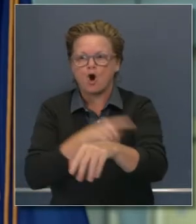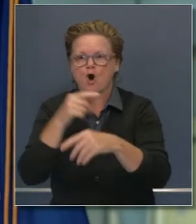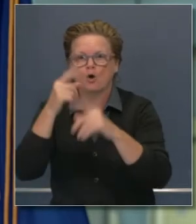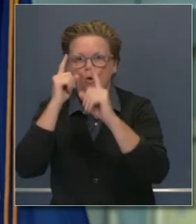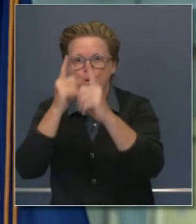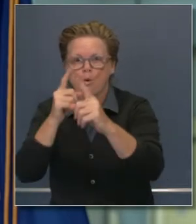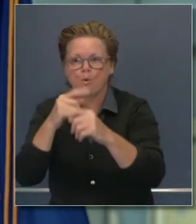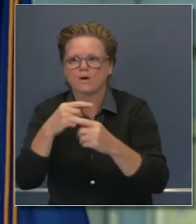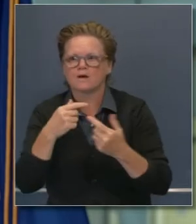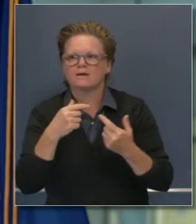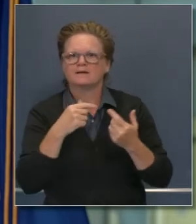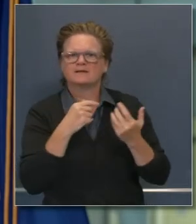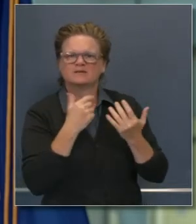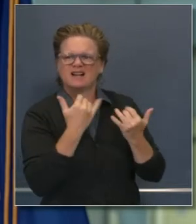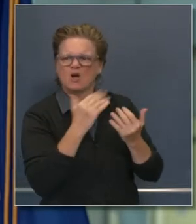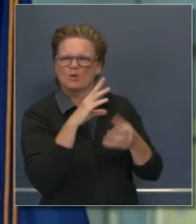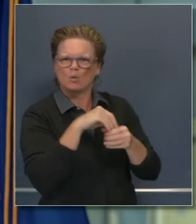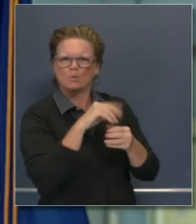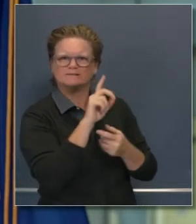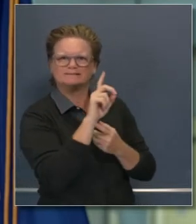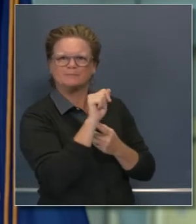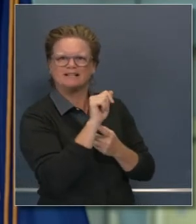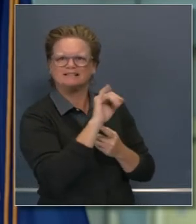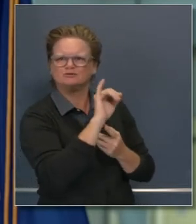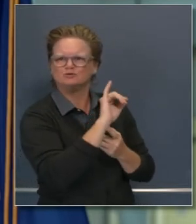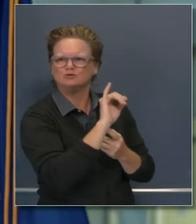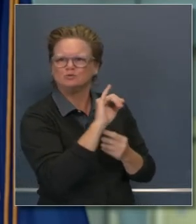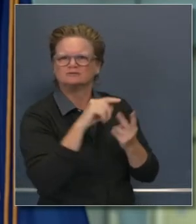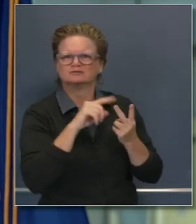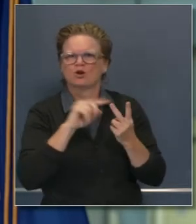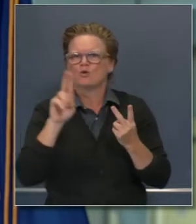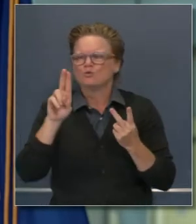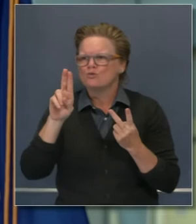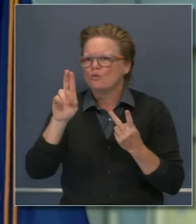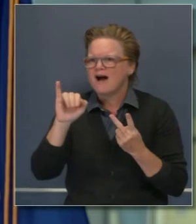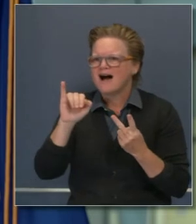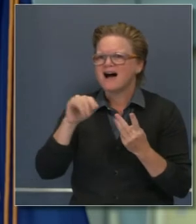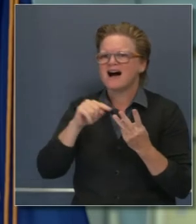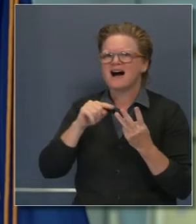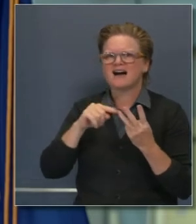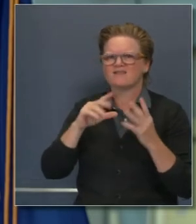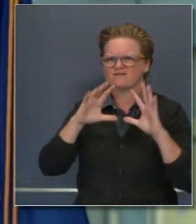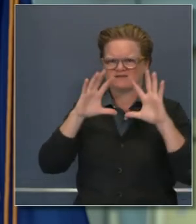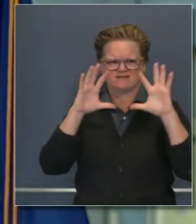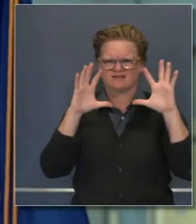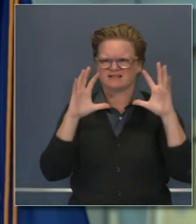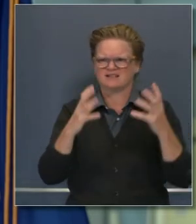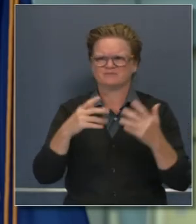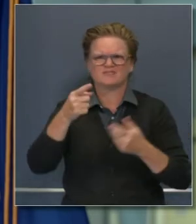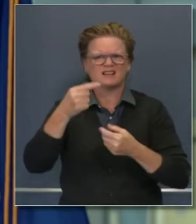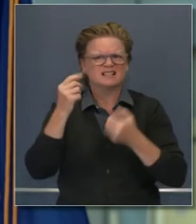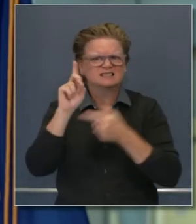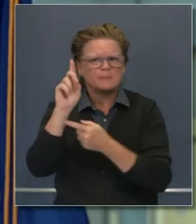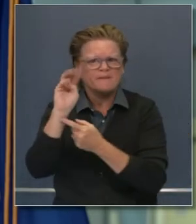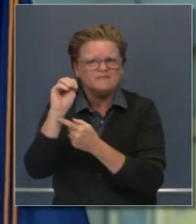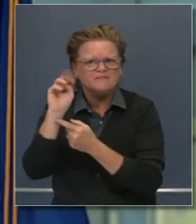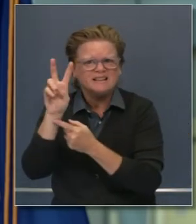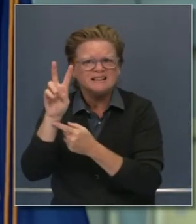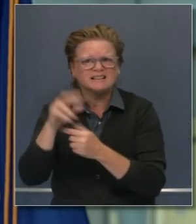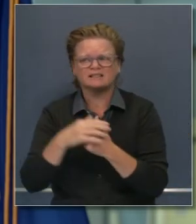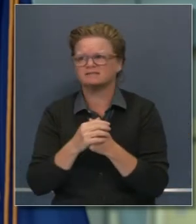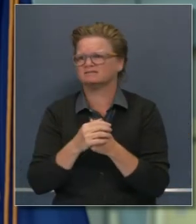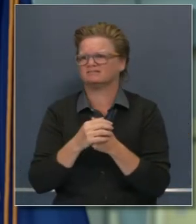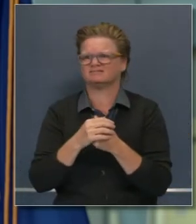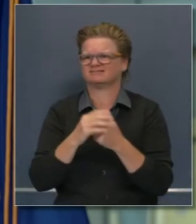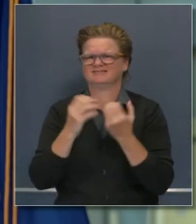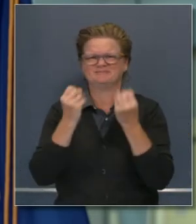con cuestiones de seguro de discapacidad, problemas de seguro de desempleo, incluyendo al departamento de vehículos